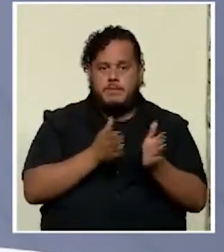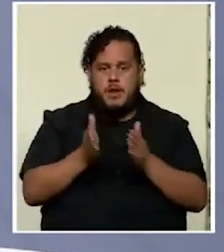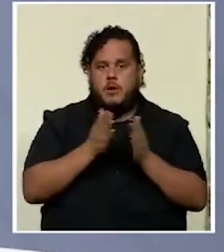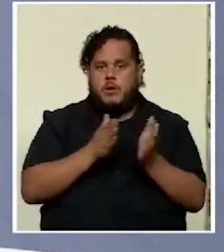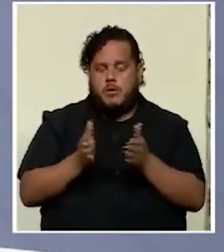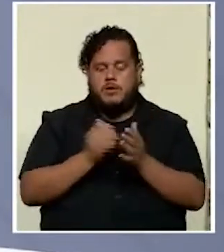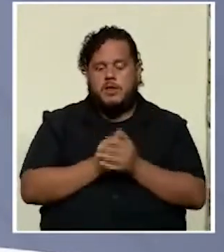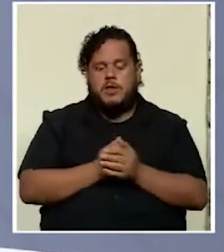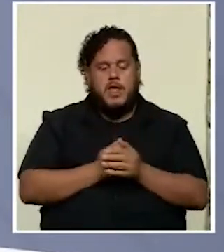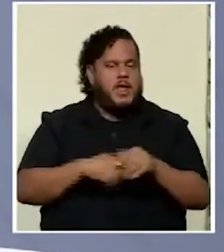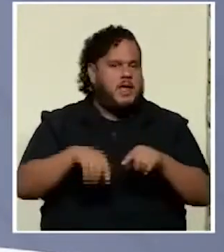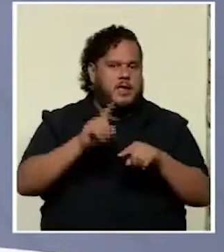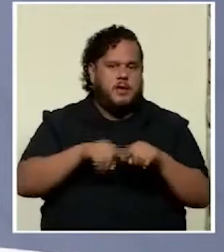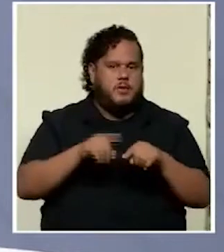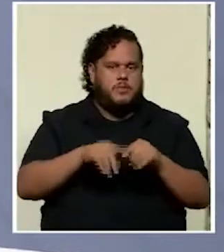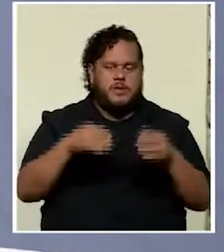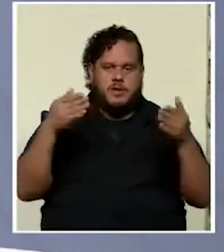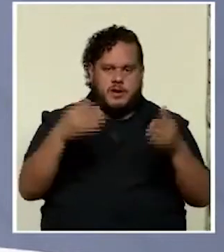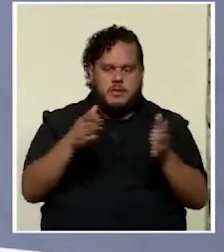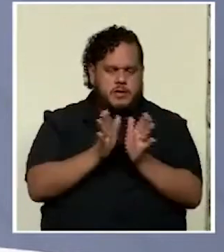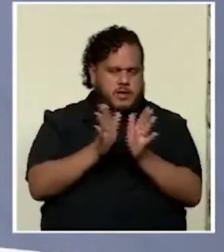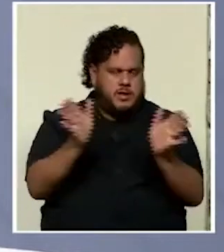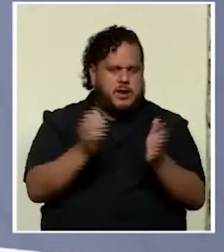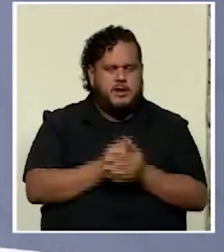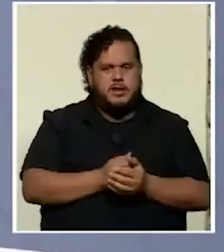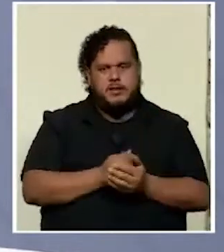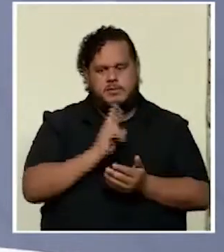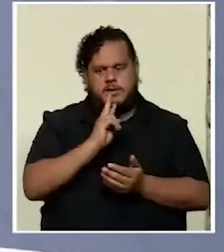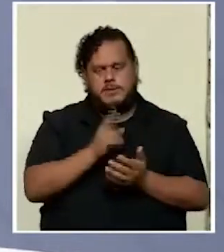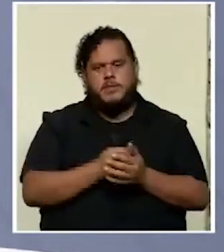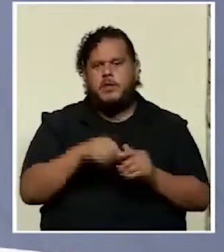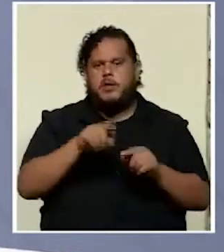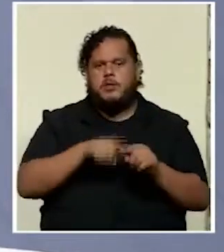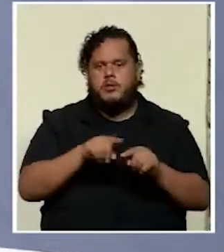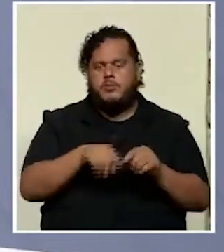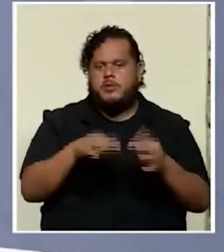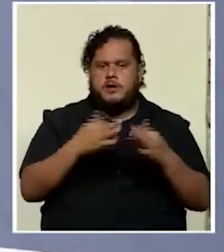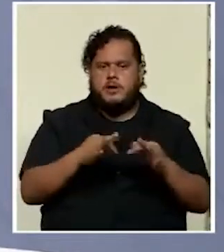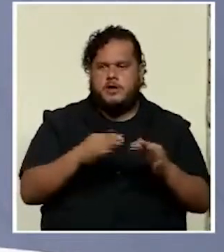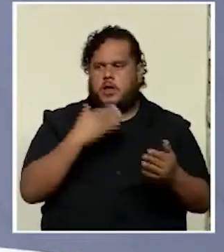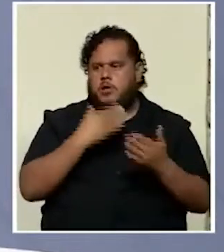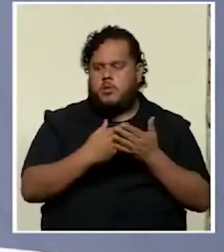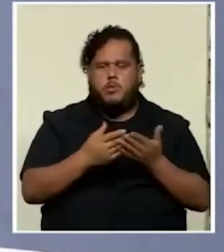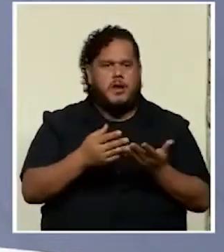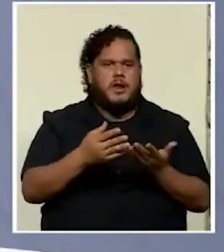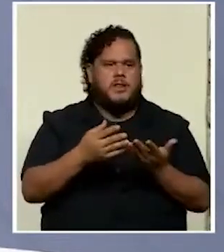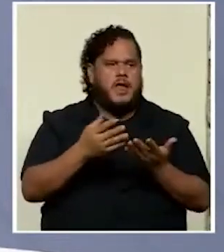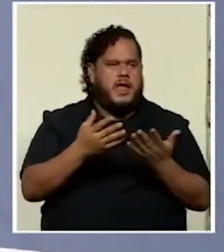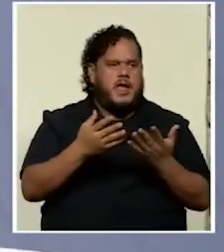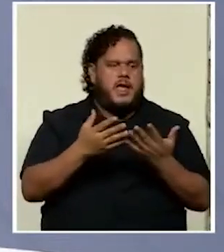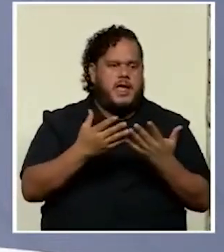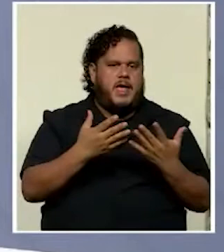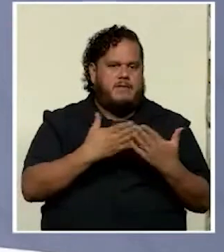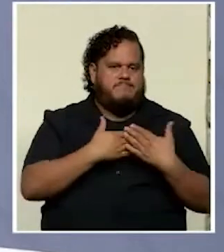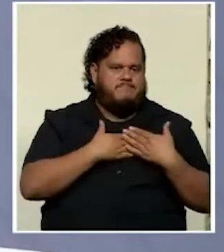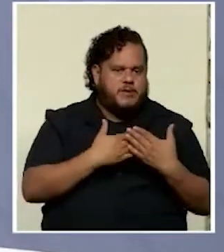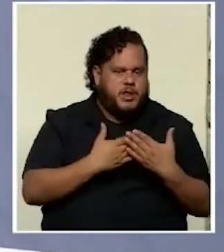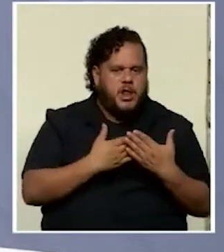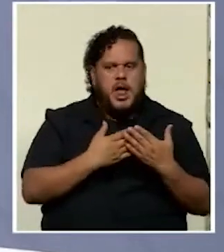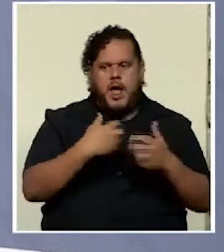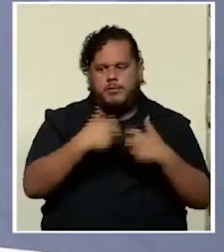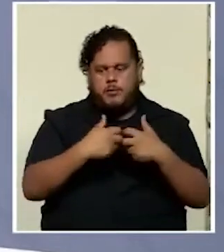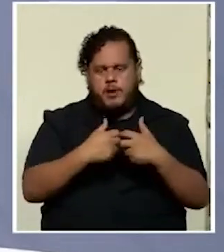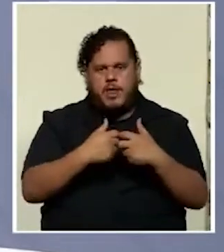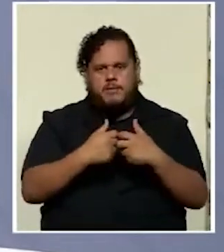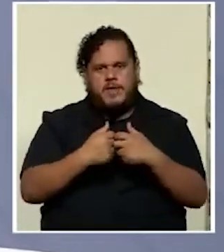que no puede ser tratado con generalidades no puede ser tratado con buenas intenciones y generalidades a problemas concretos que